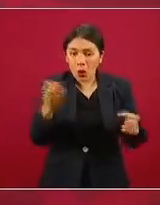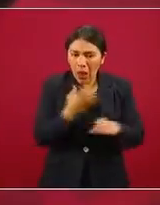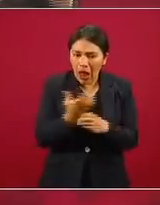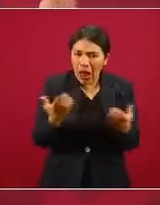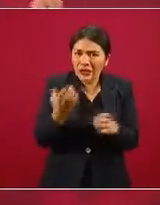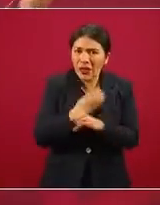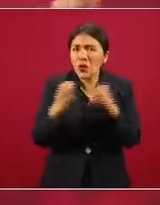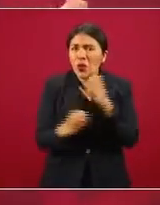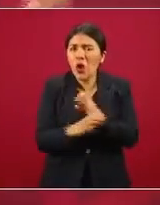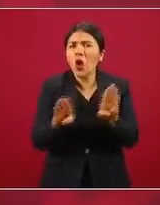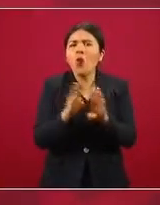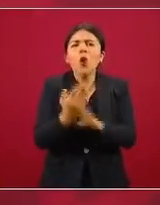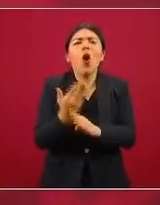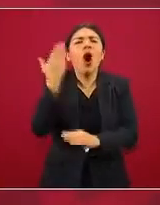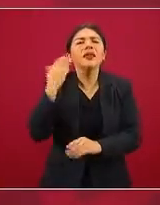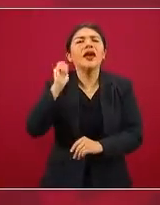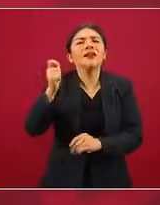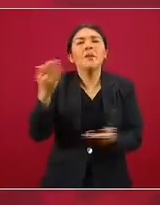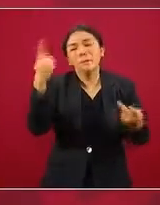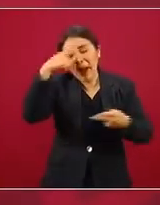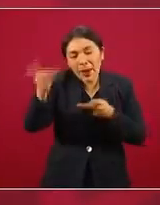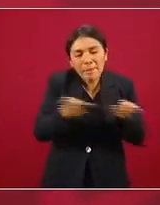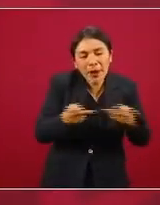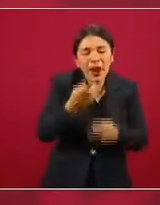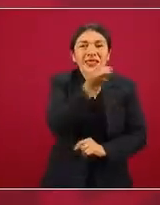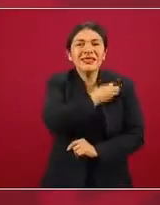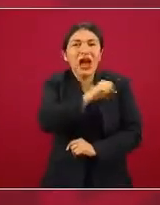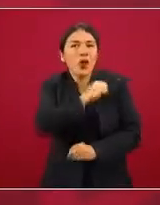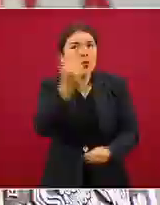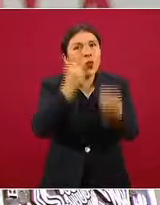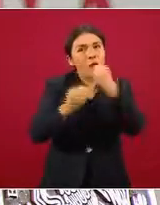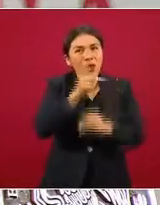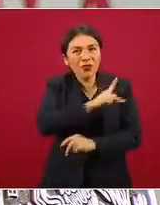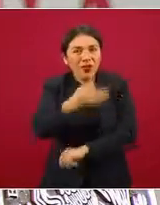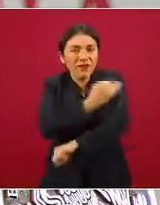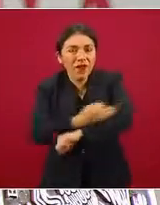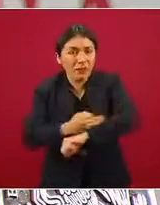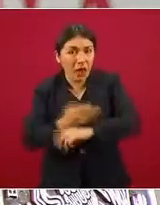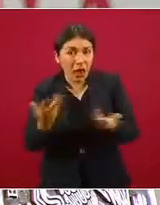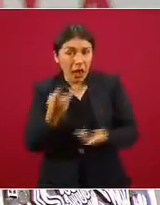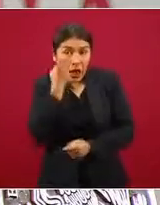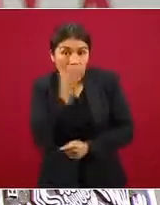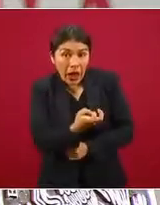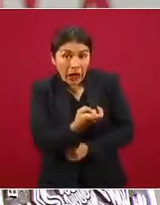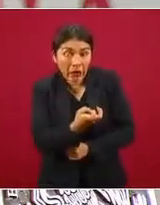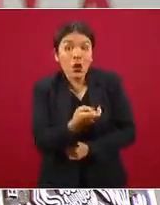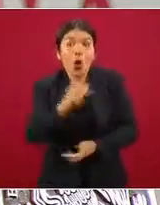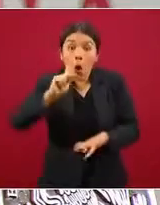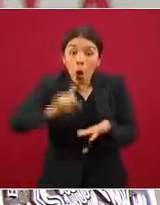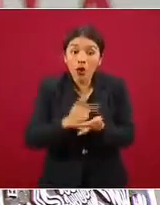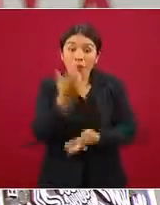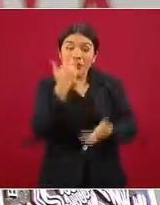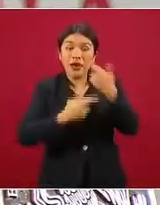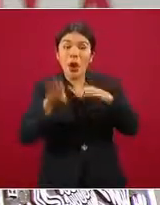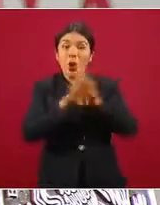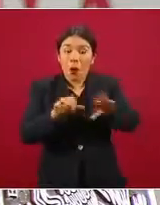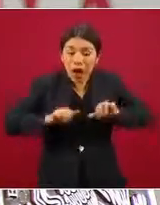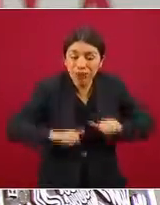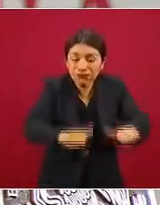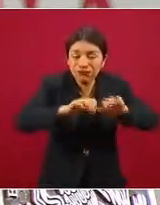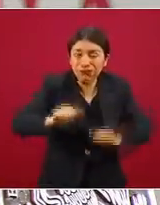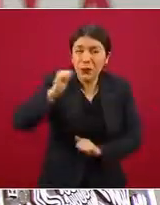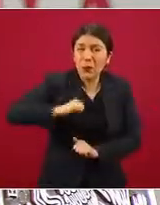que antes se hacían saludables para nuestra familia. No quiere decir que regresemos al metate